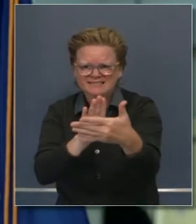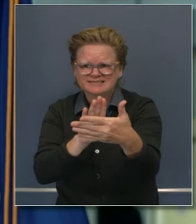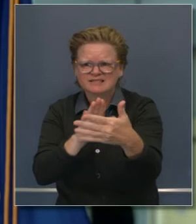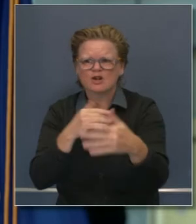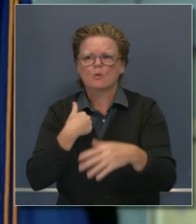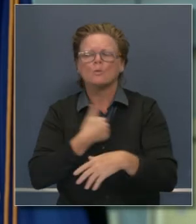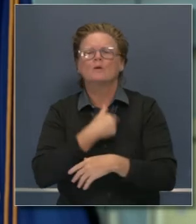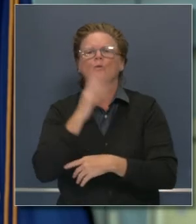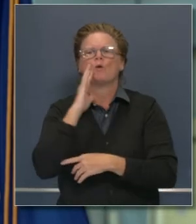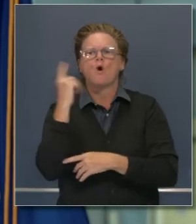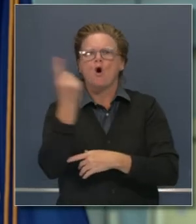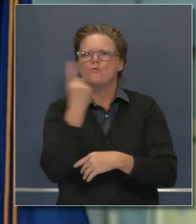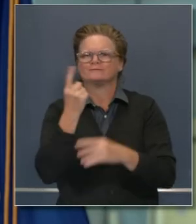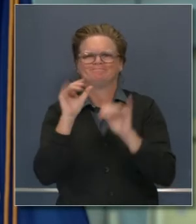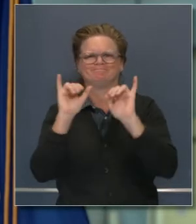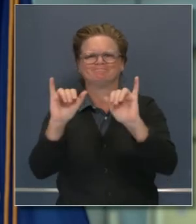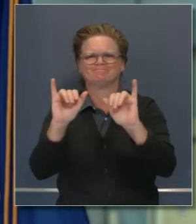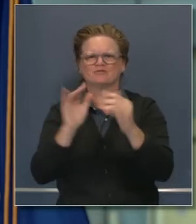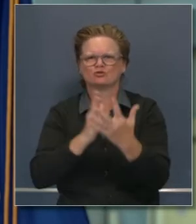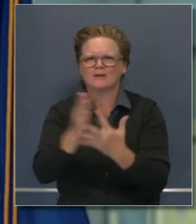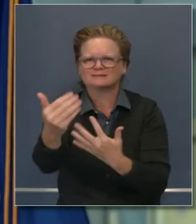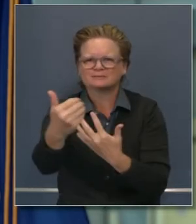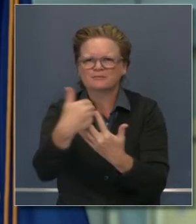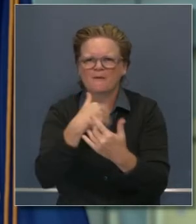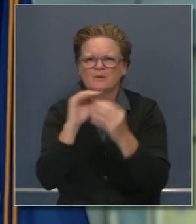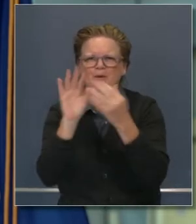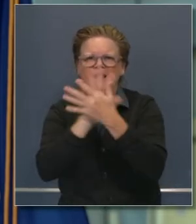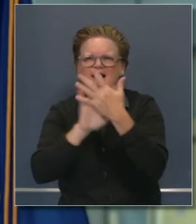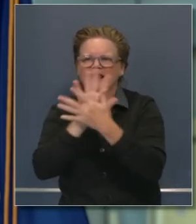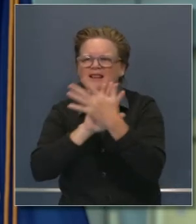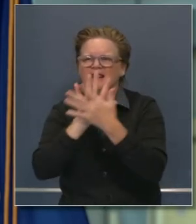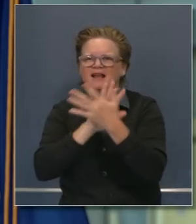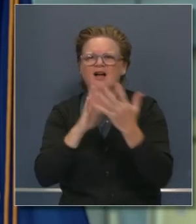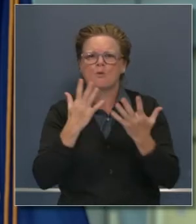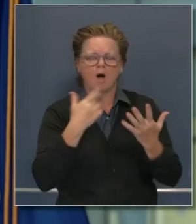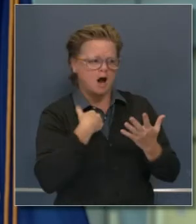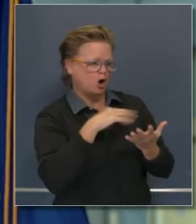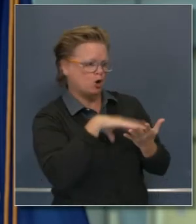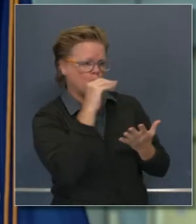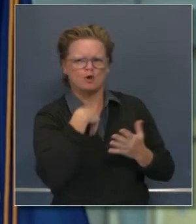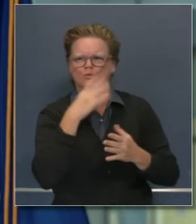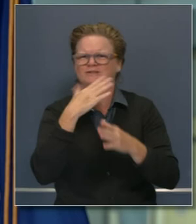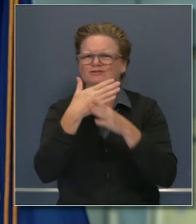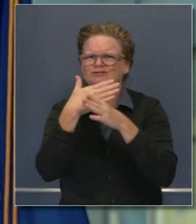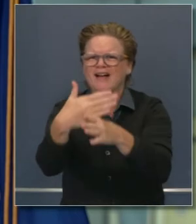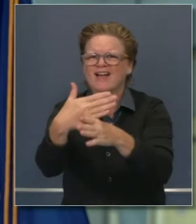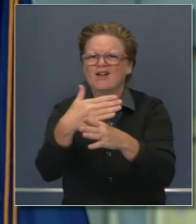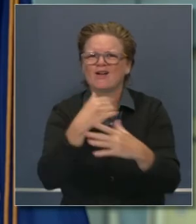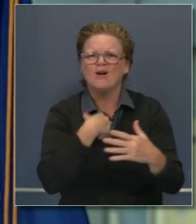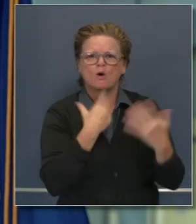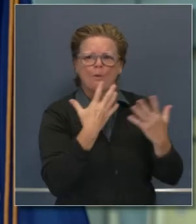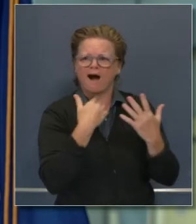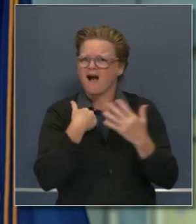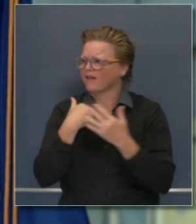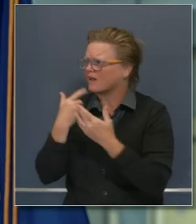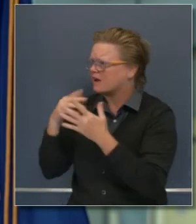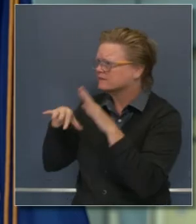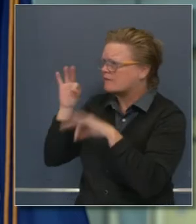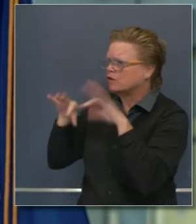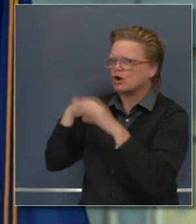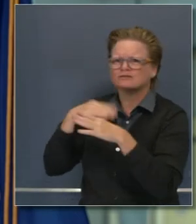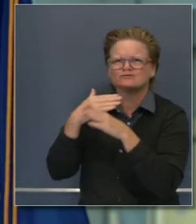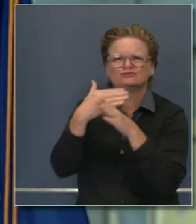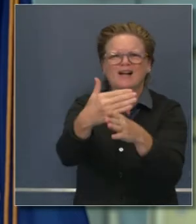seremos transparentes con ustedes y con otros en tiempo real en el transcurso de semanas, no esperando meses, los